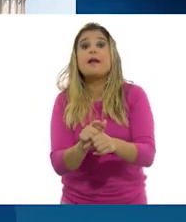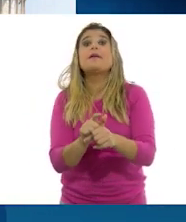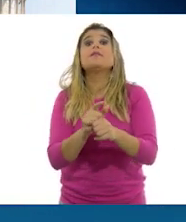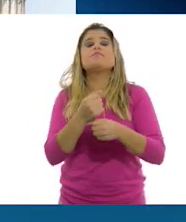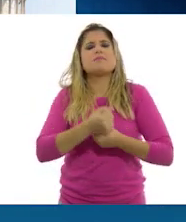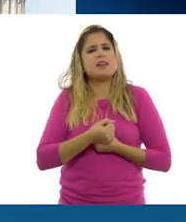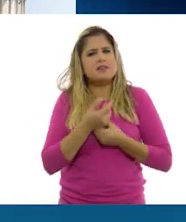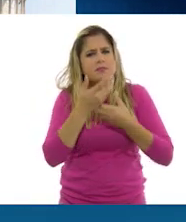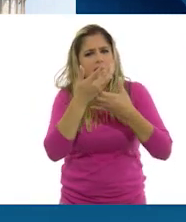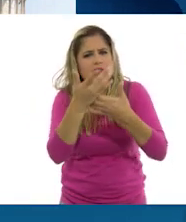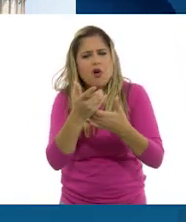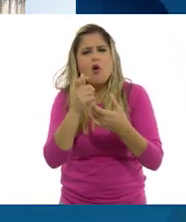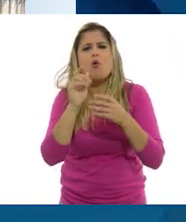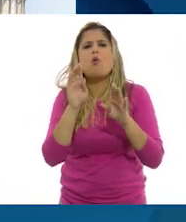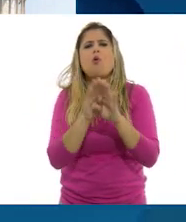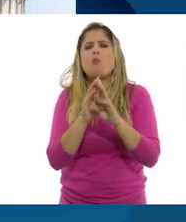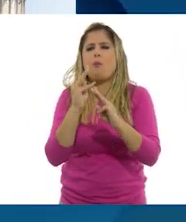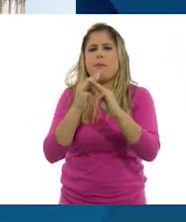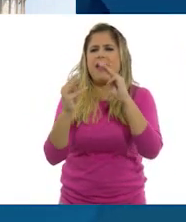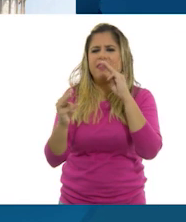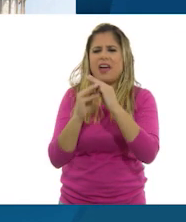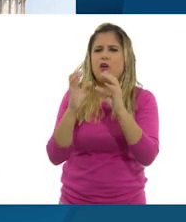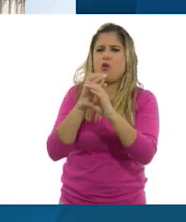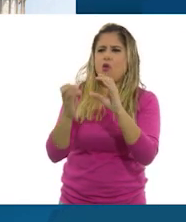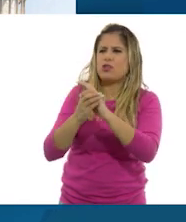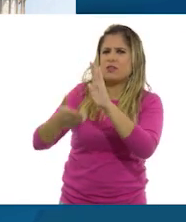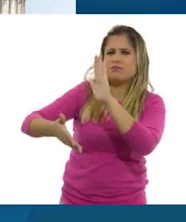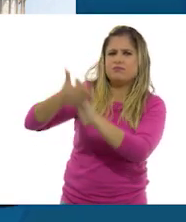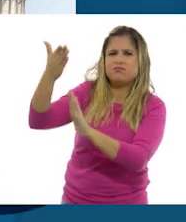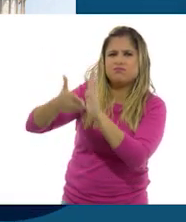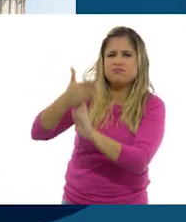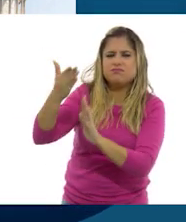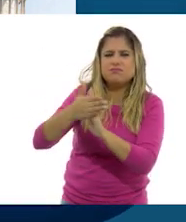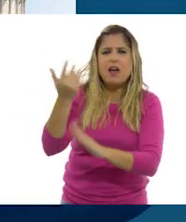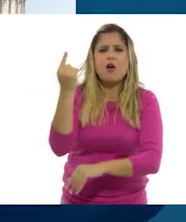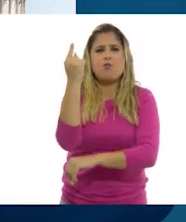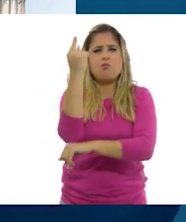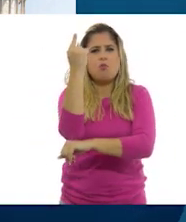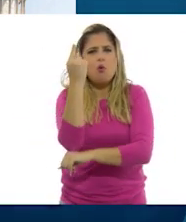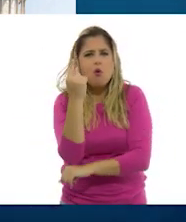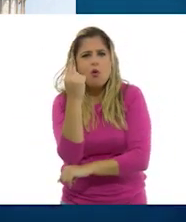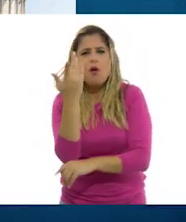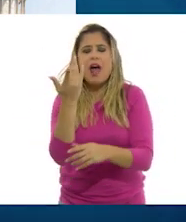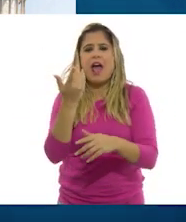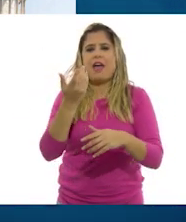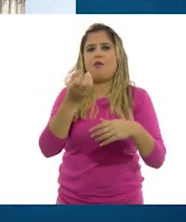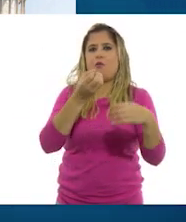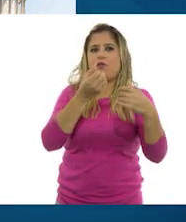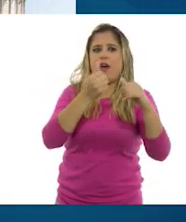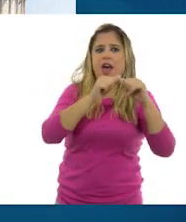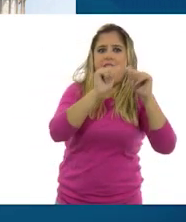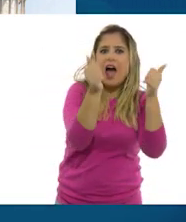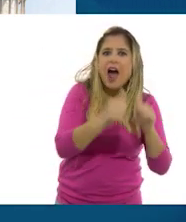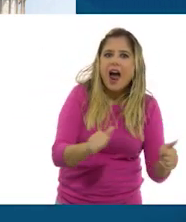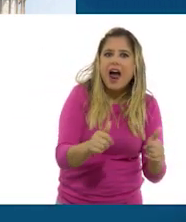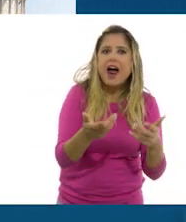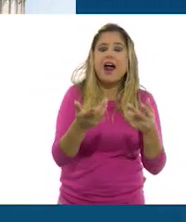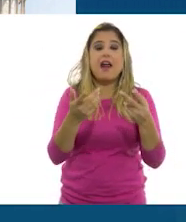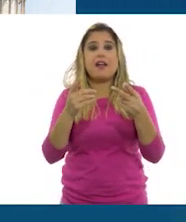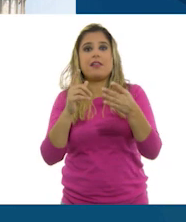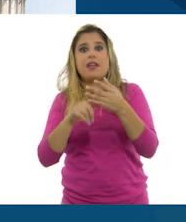Como las construcciones, los monumentos, las obras de arte, los